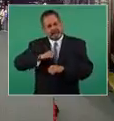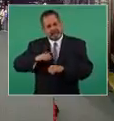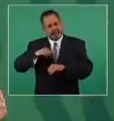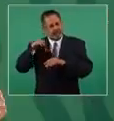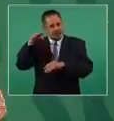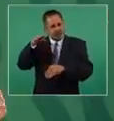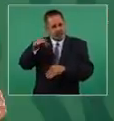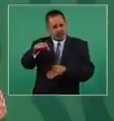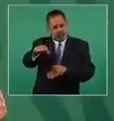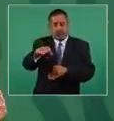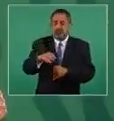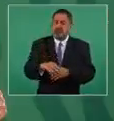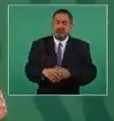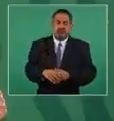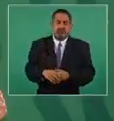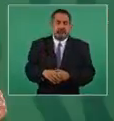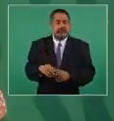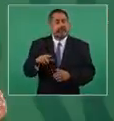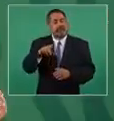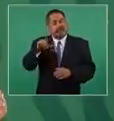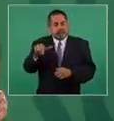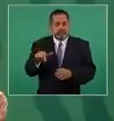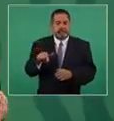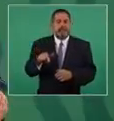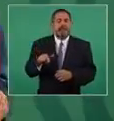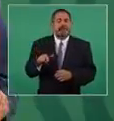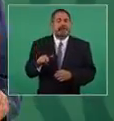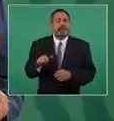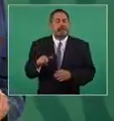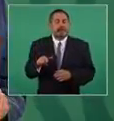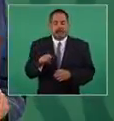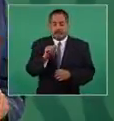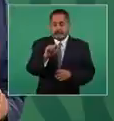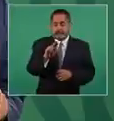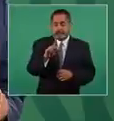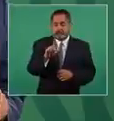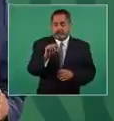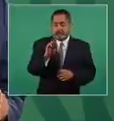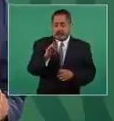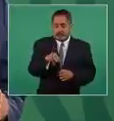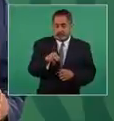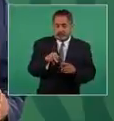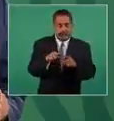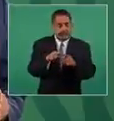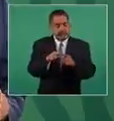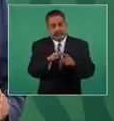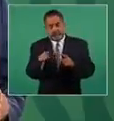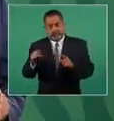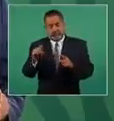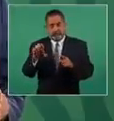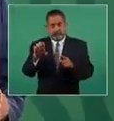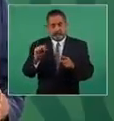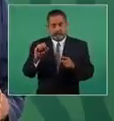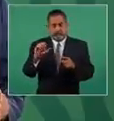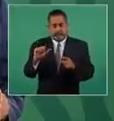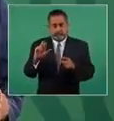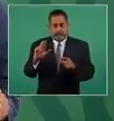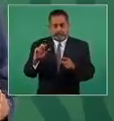en el tramo, y luego de Tulum a Escárcega,